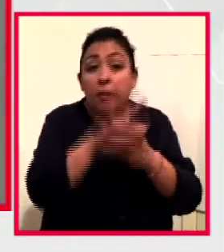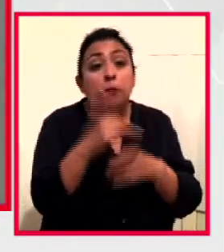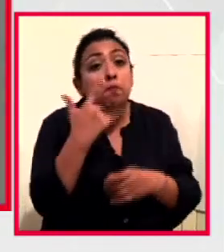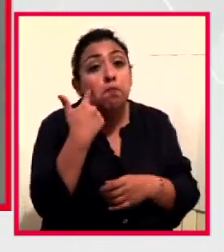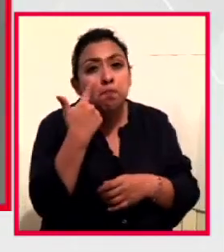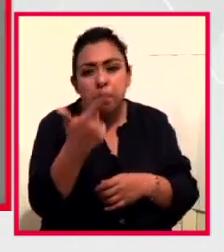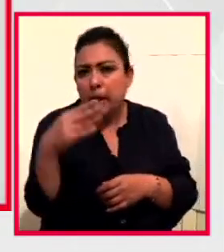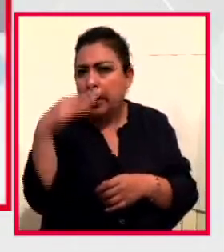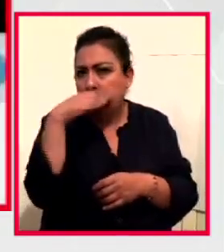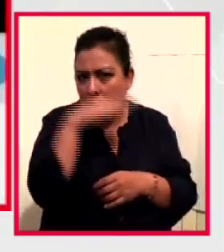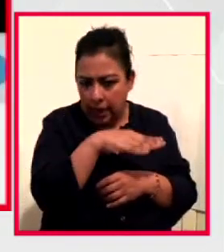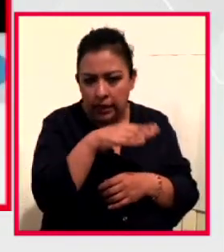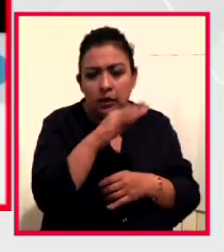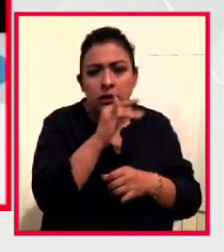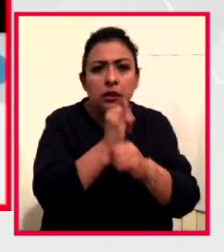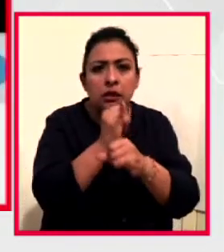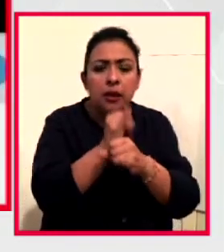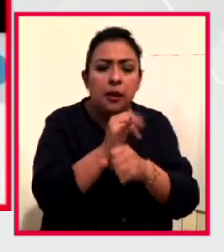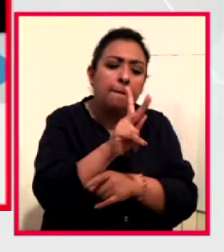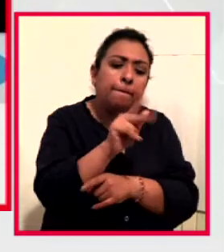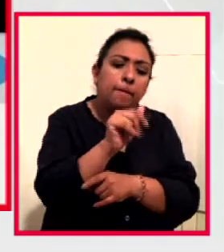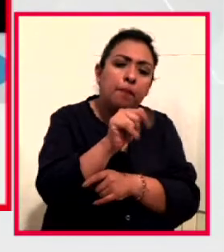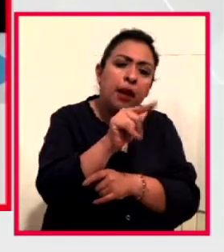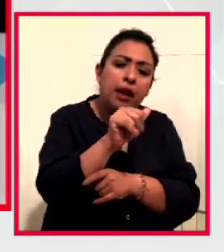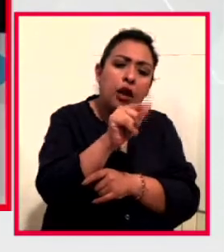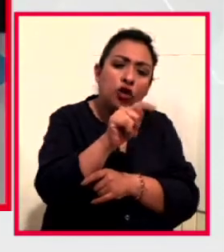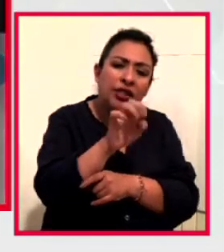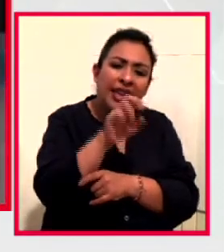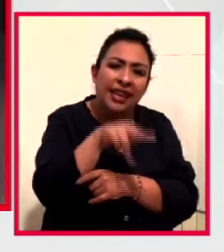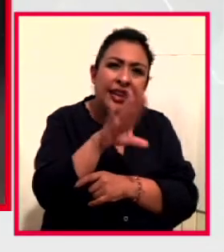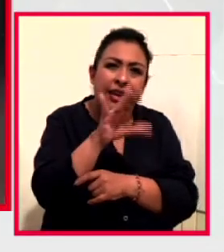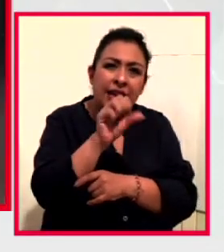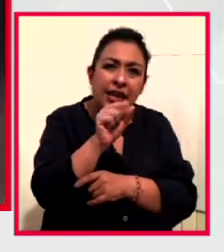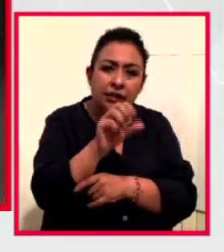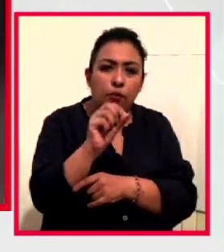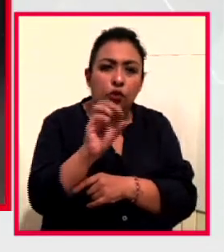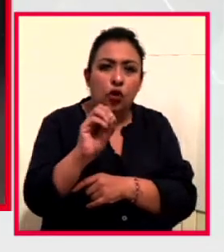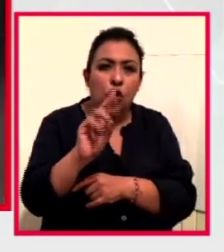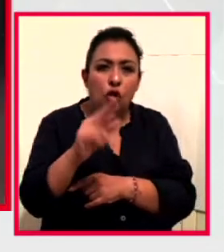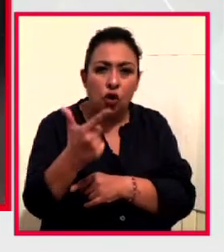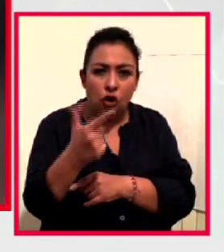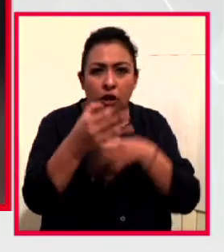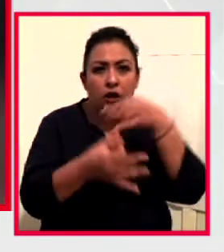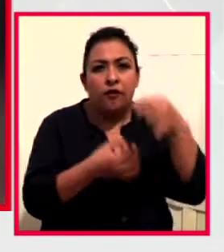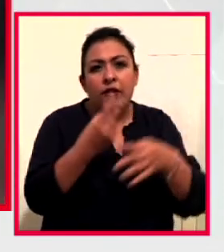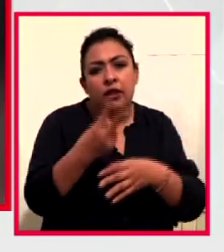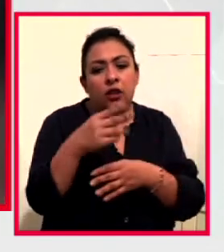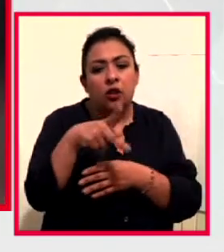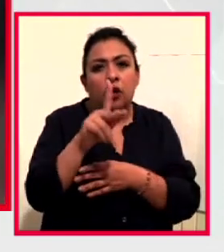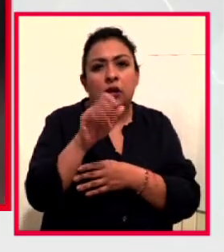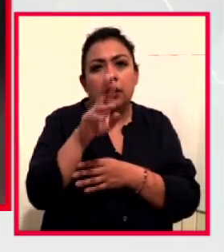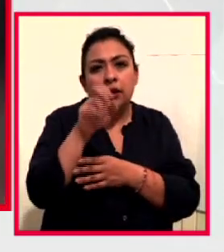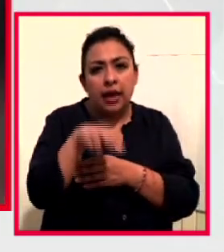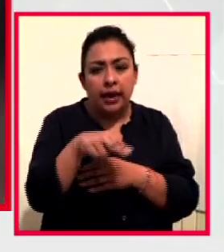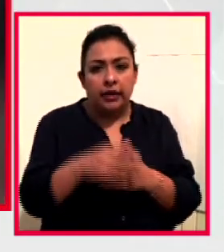de manera gratuita en la página papaloteencasa.org. Noticias 22, Karen Rivera.